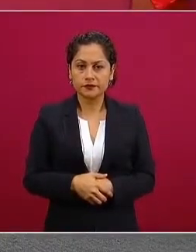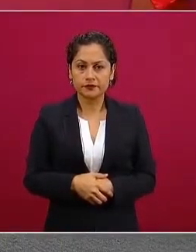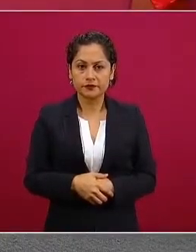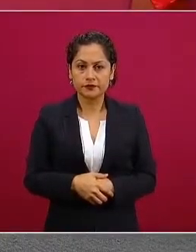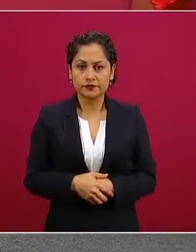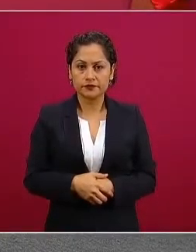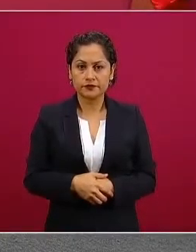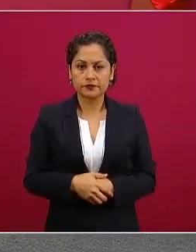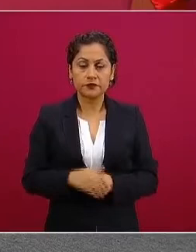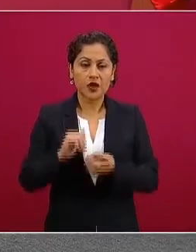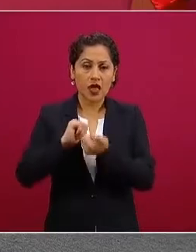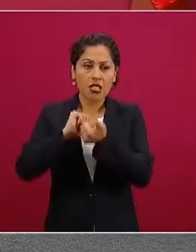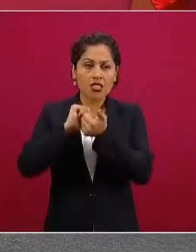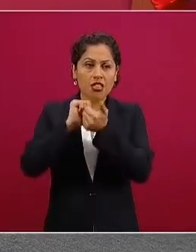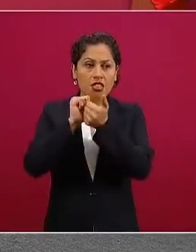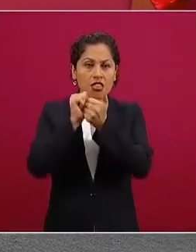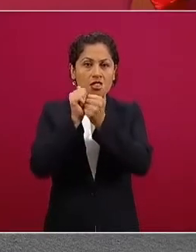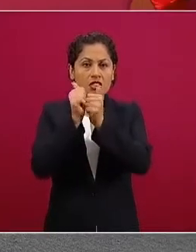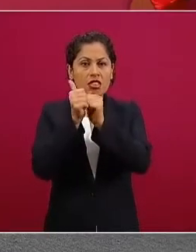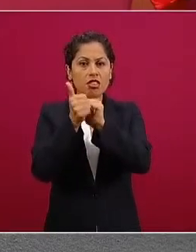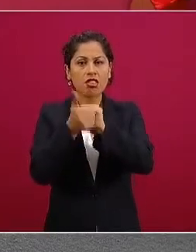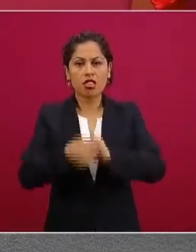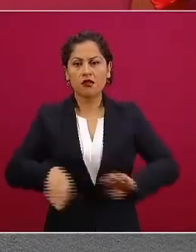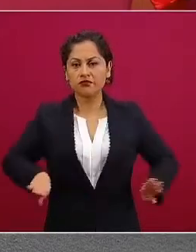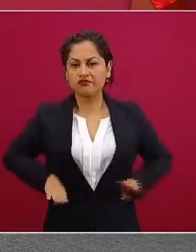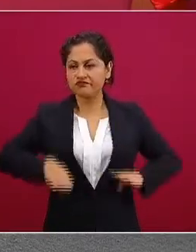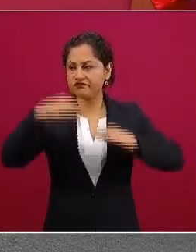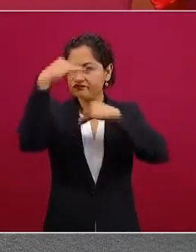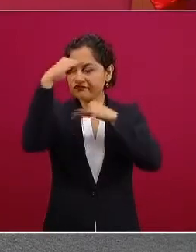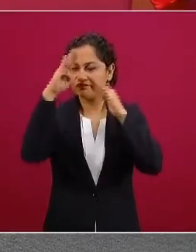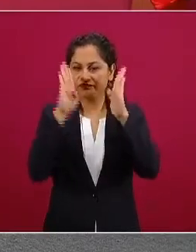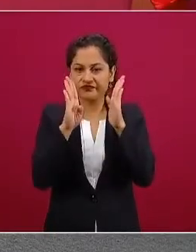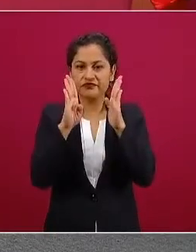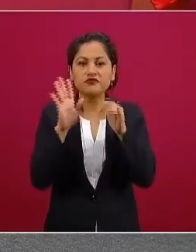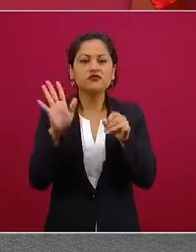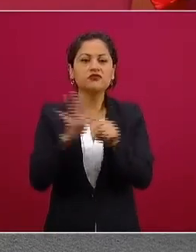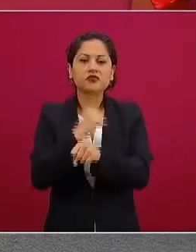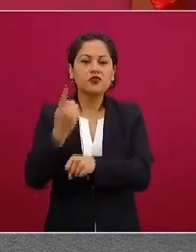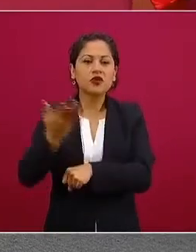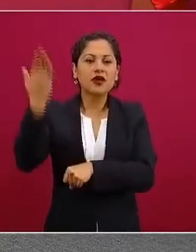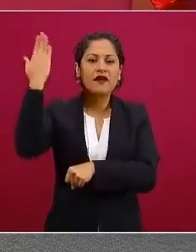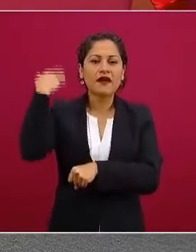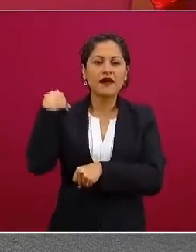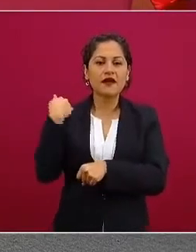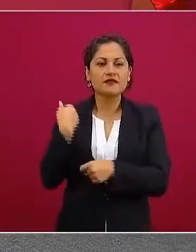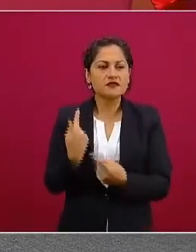volviendo conservadores se cansaron de ser como eran